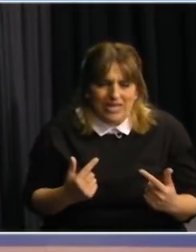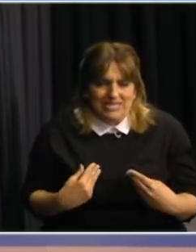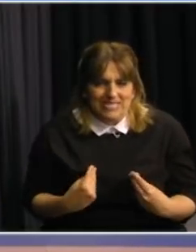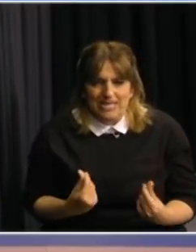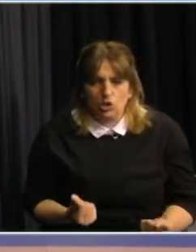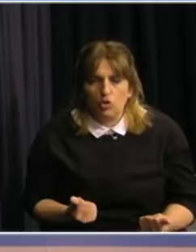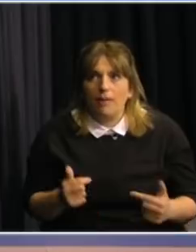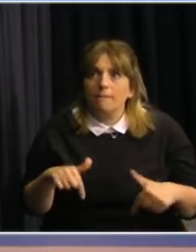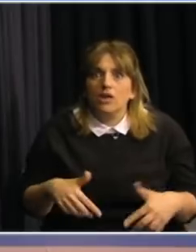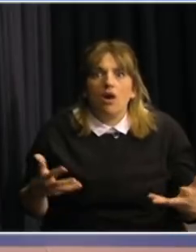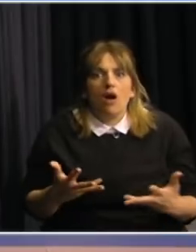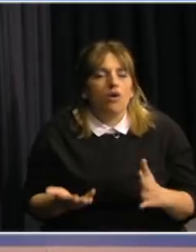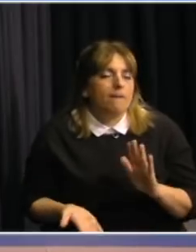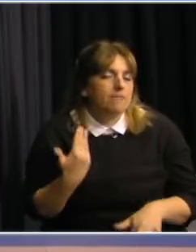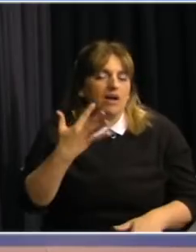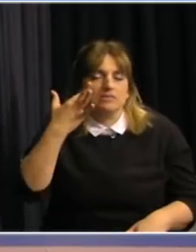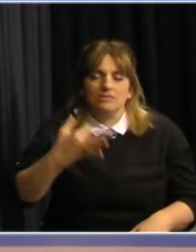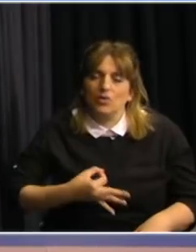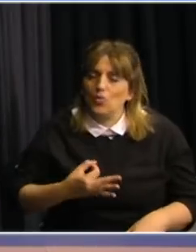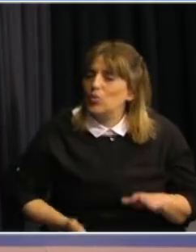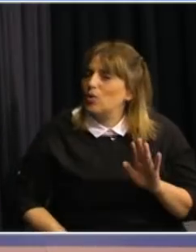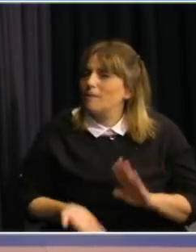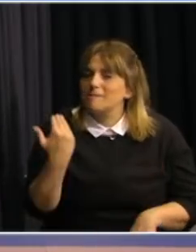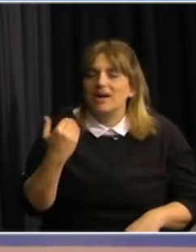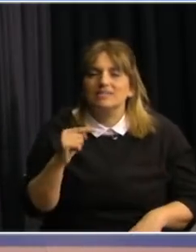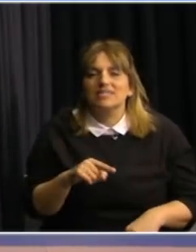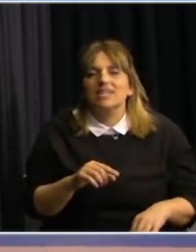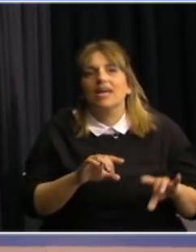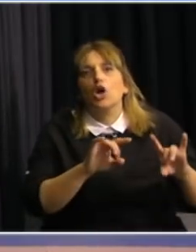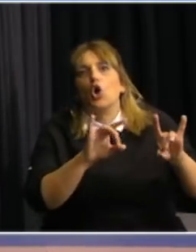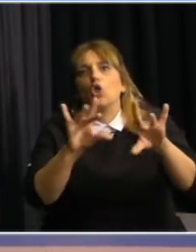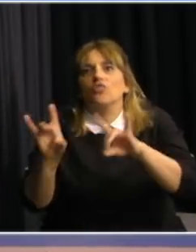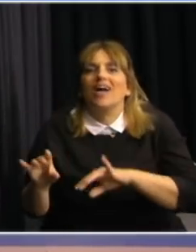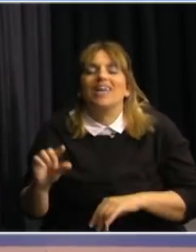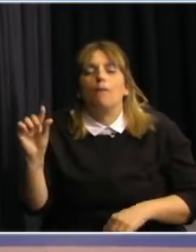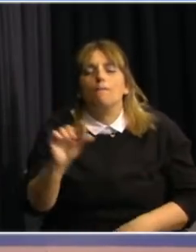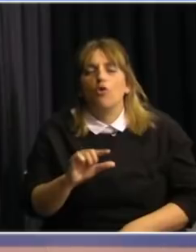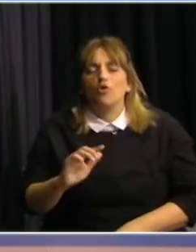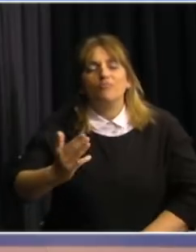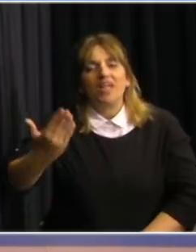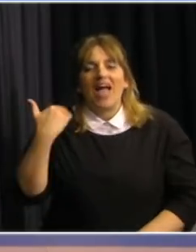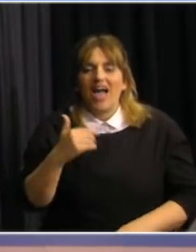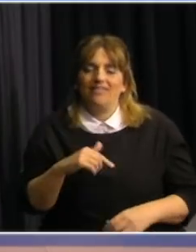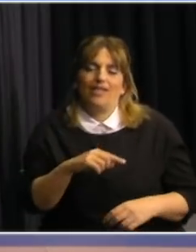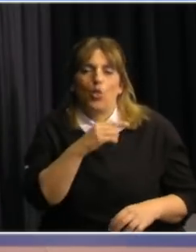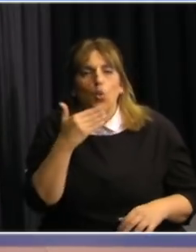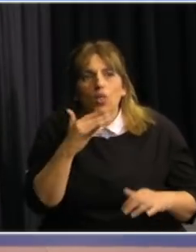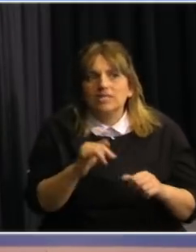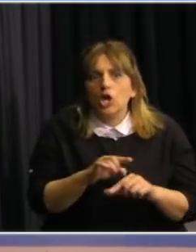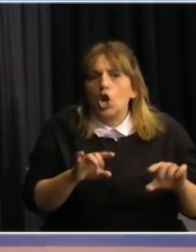que hoy además estamos muchos más convencidos y seguros de que transmiten poco que era una duda que teníamos